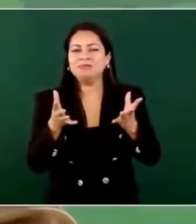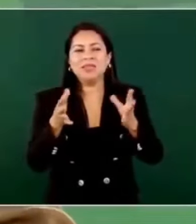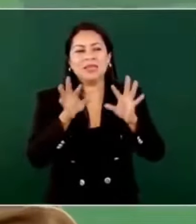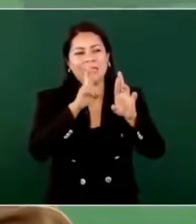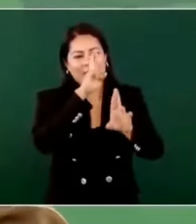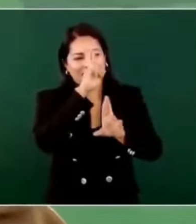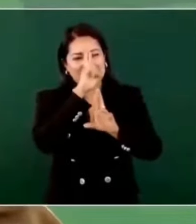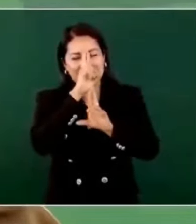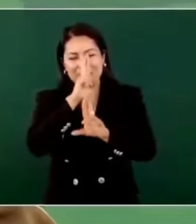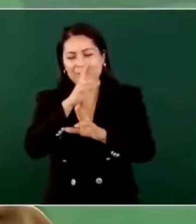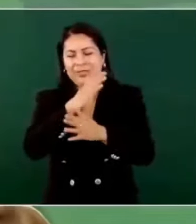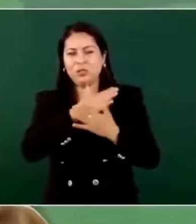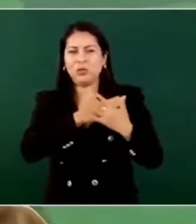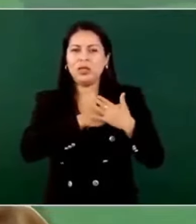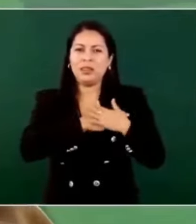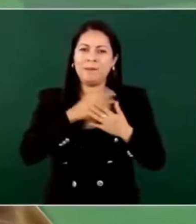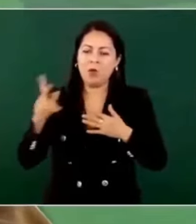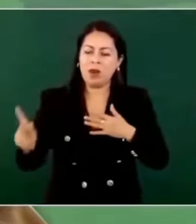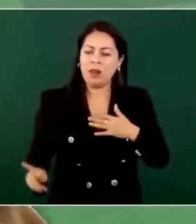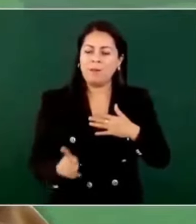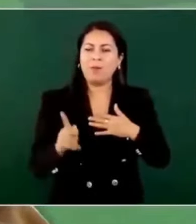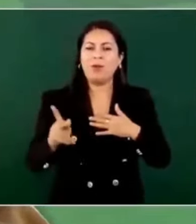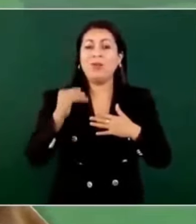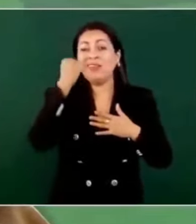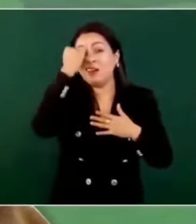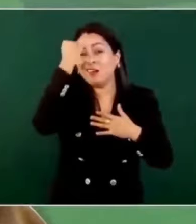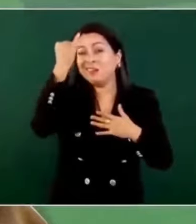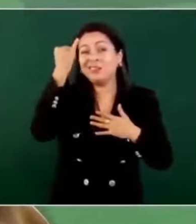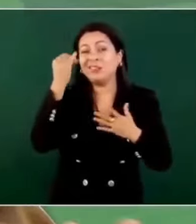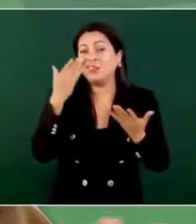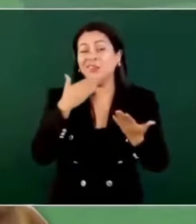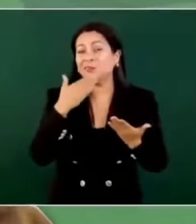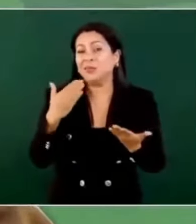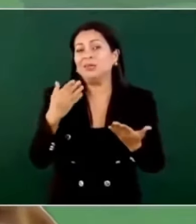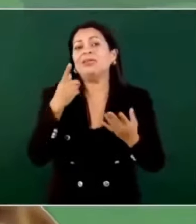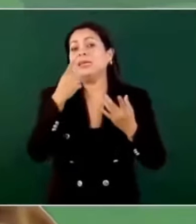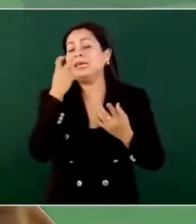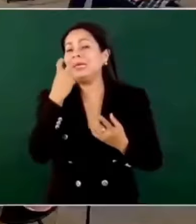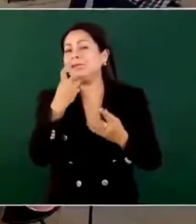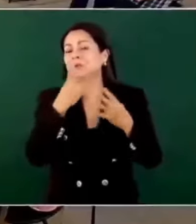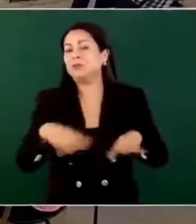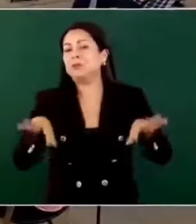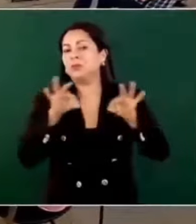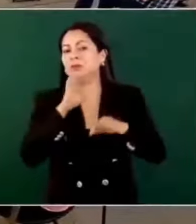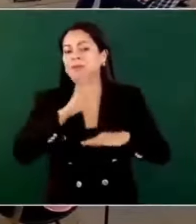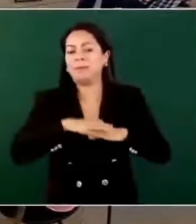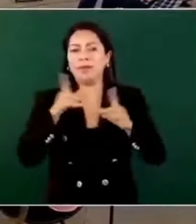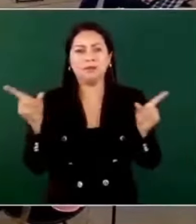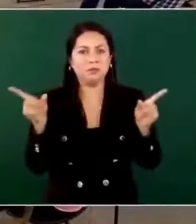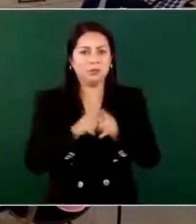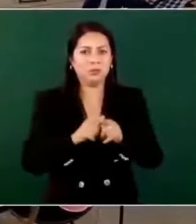y el amor al pueblo, y a los ideales, y a los principios. Eso es lo más importante de todo.